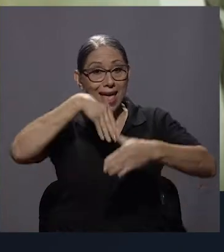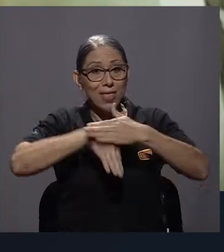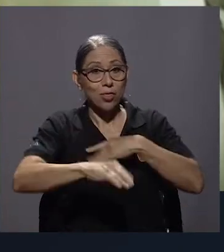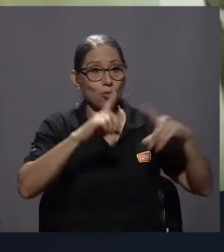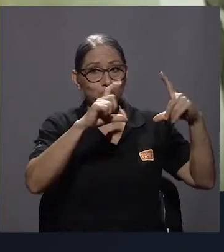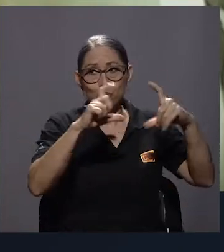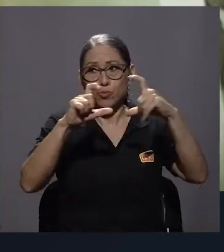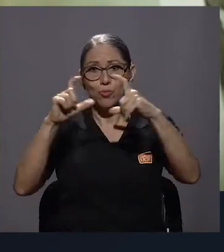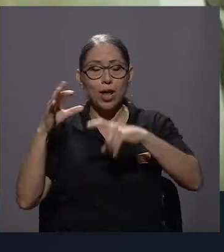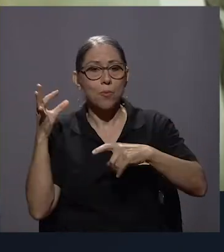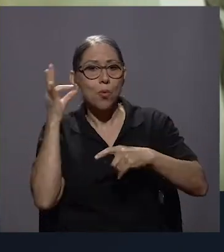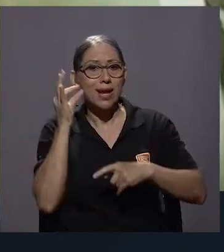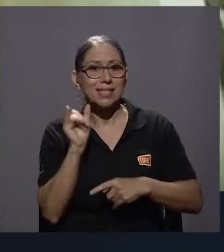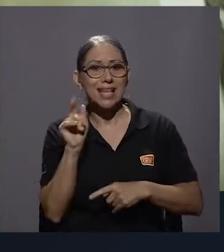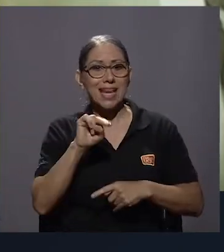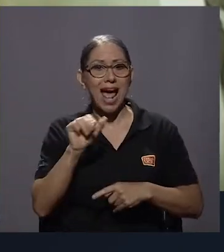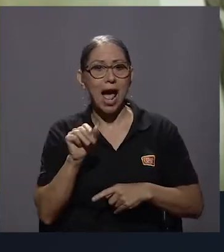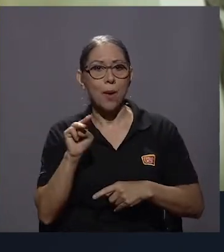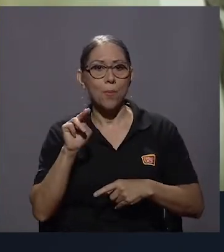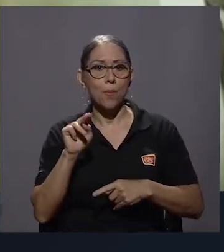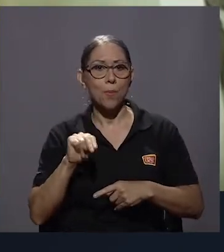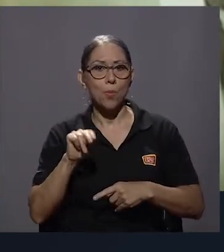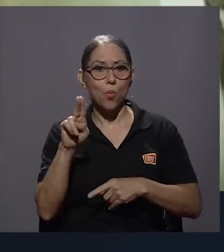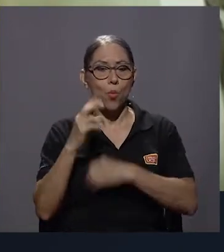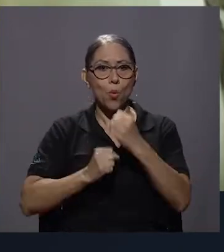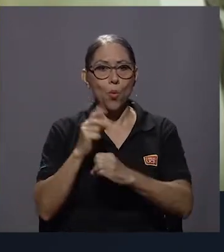Galería de las Mujeres de Inamu en 2015.